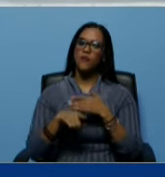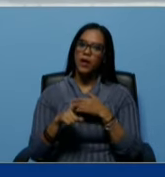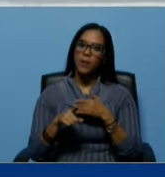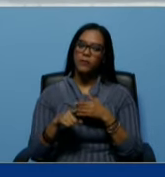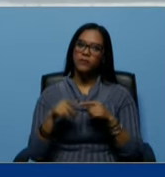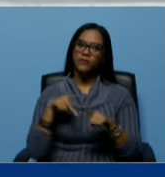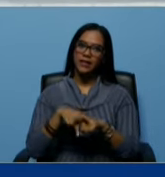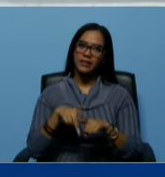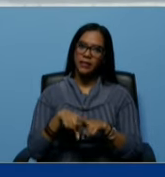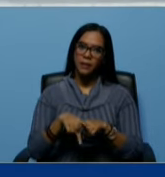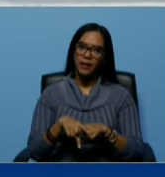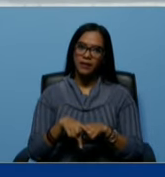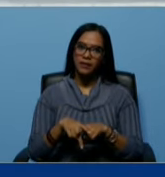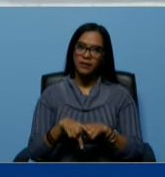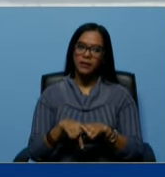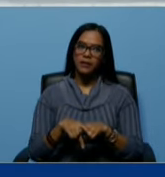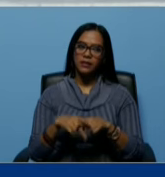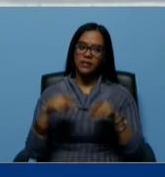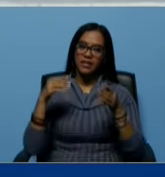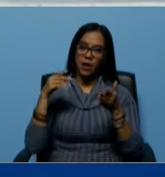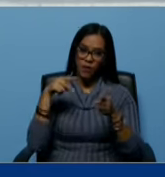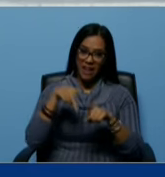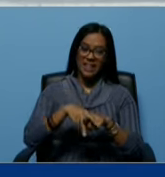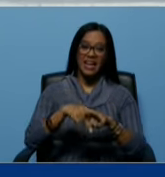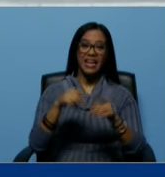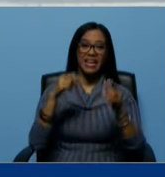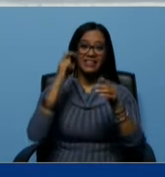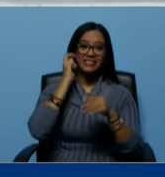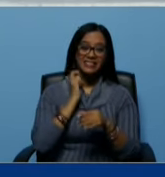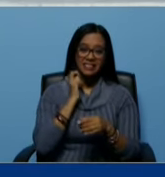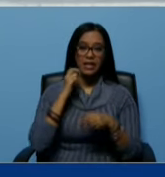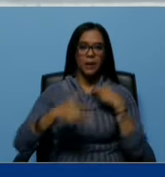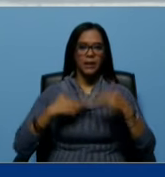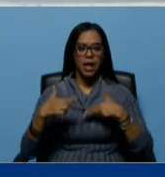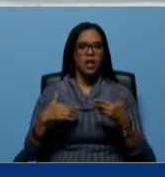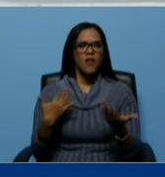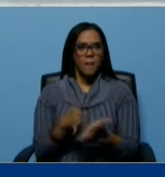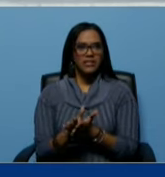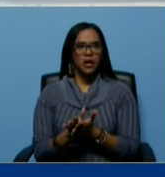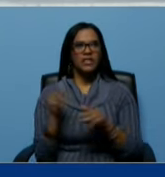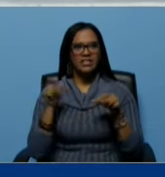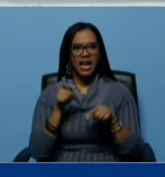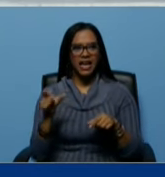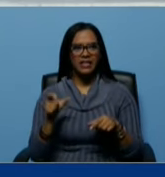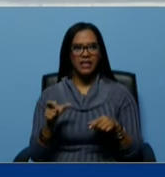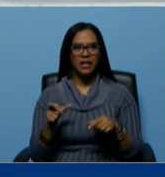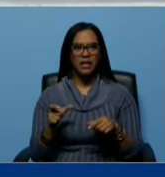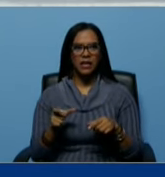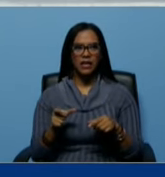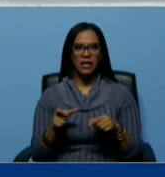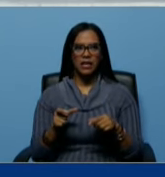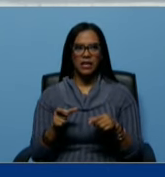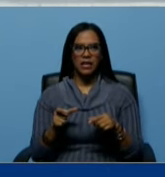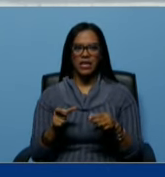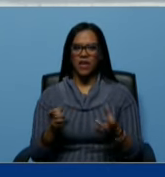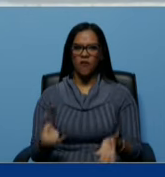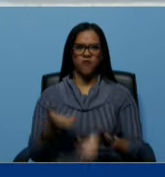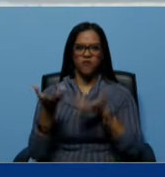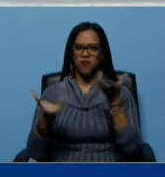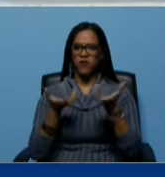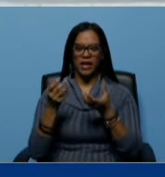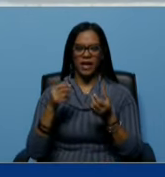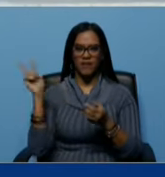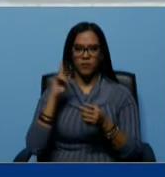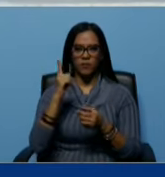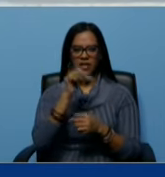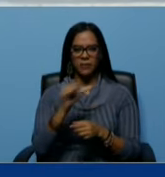de un ataque fascista criminal que hubiera pasado si esa gente agarra vuelo incendia Venezuela por una